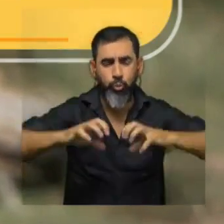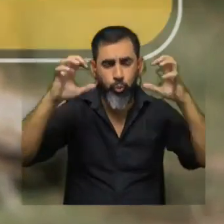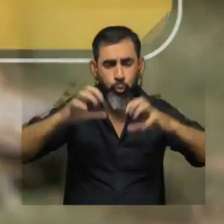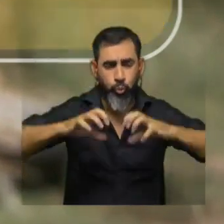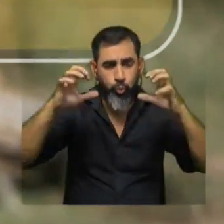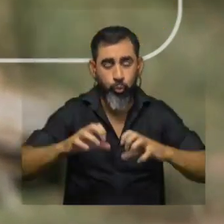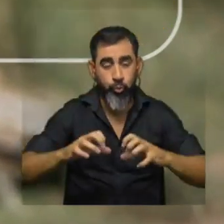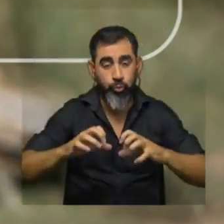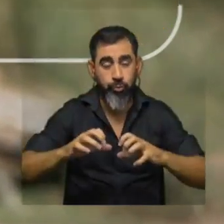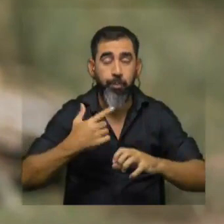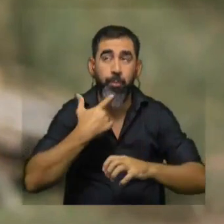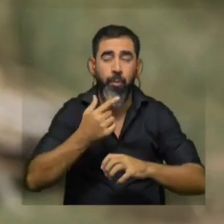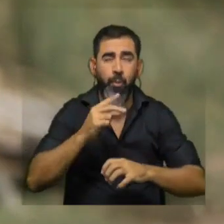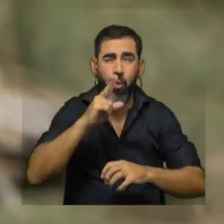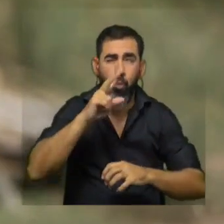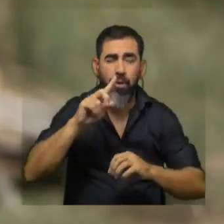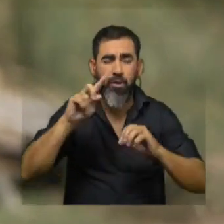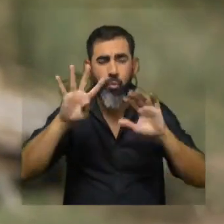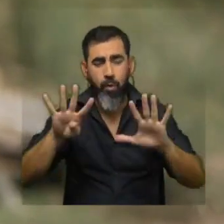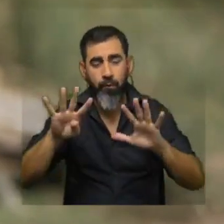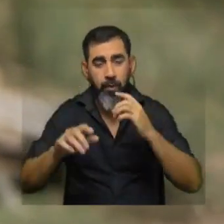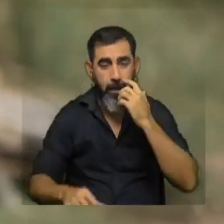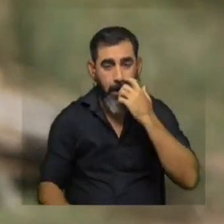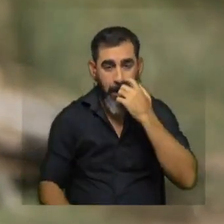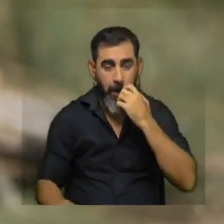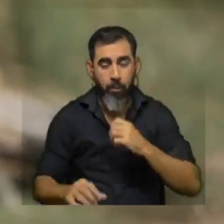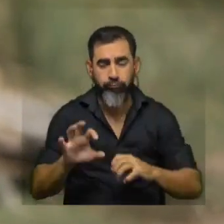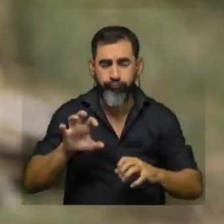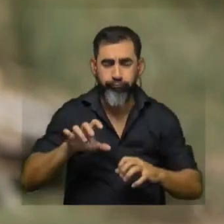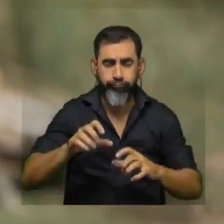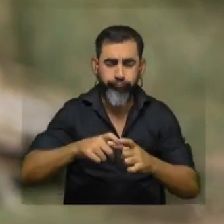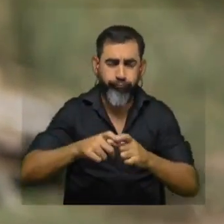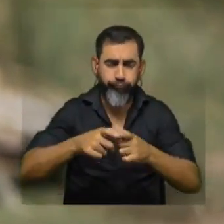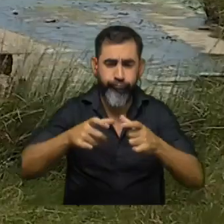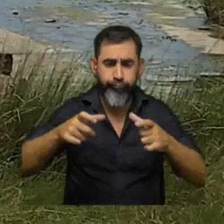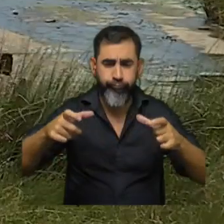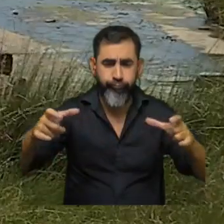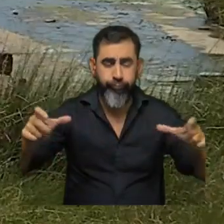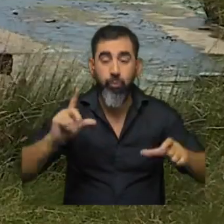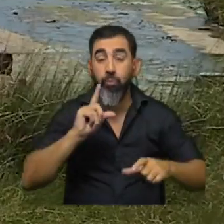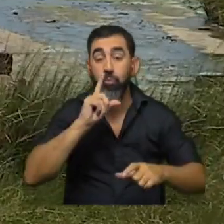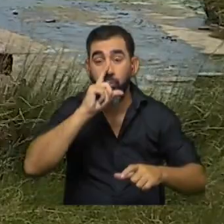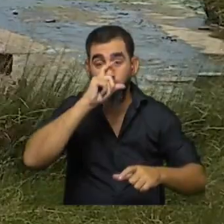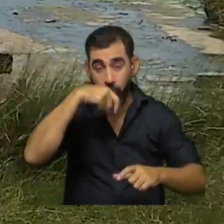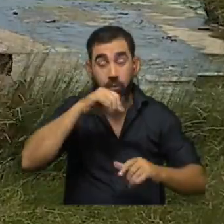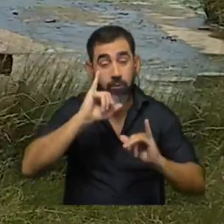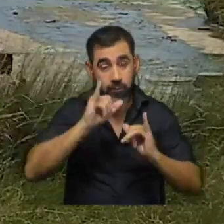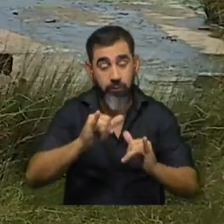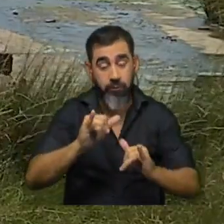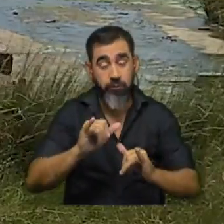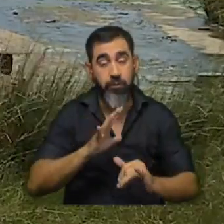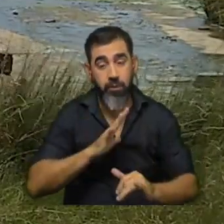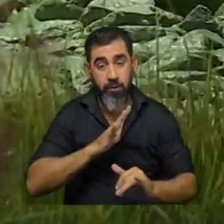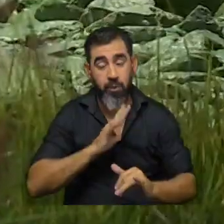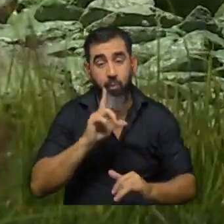sucede lo que pasó en 2019, que es que grandes floraciones alcanzan la capital de Uruguay.